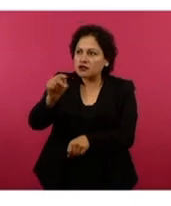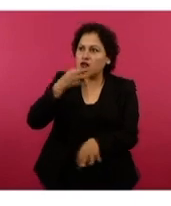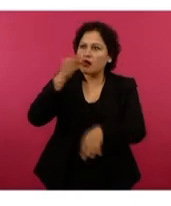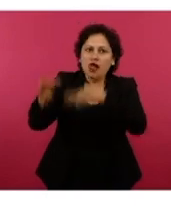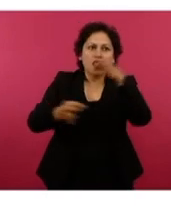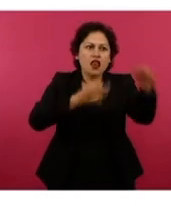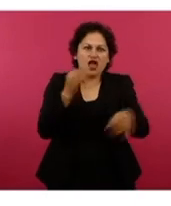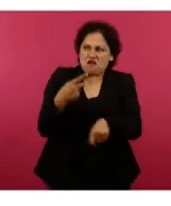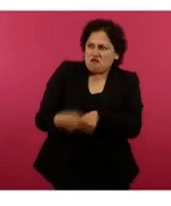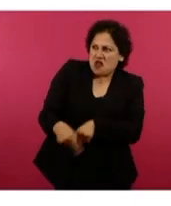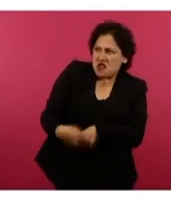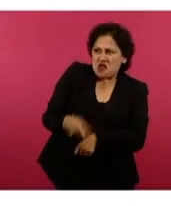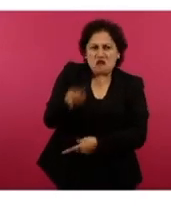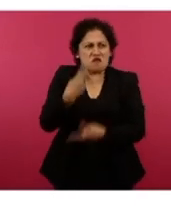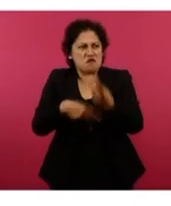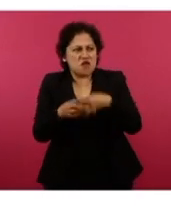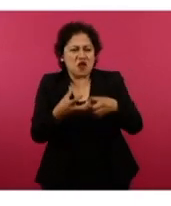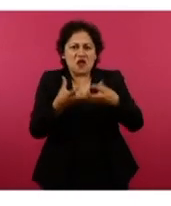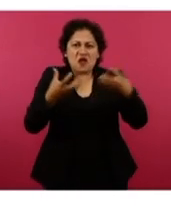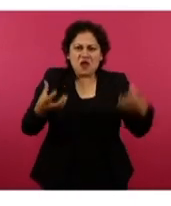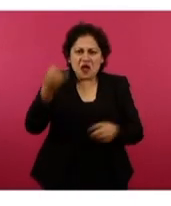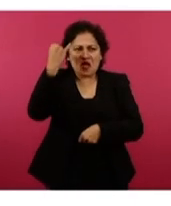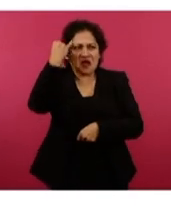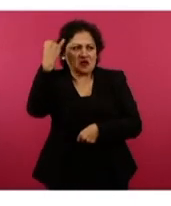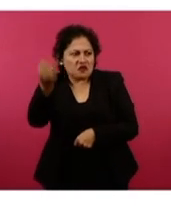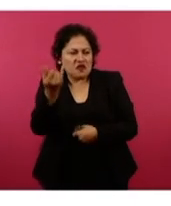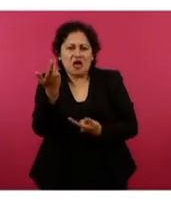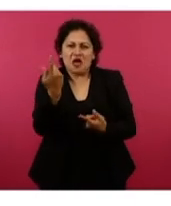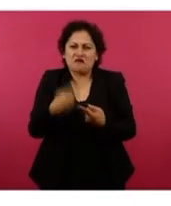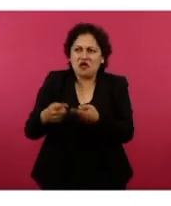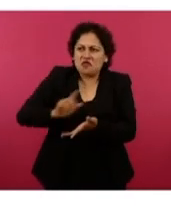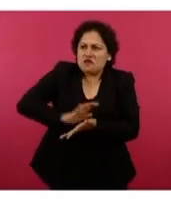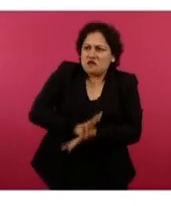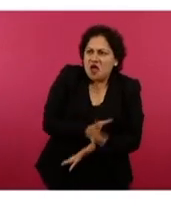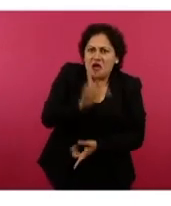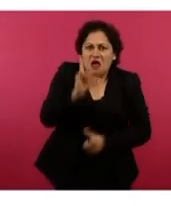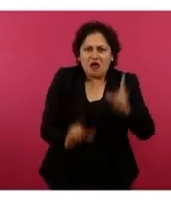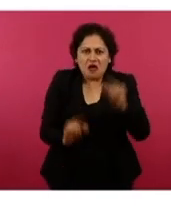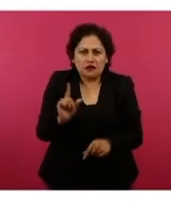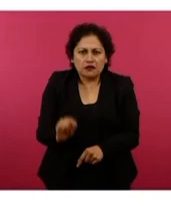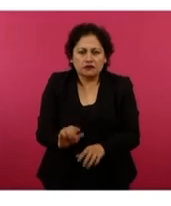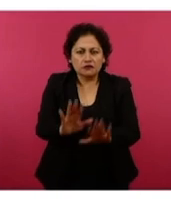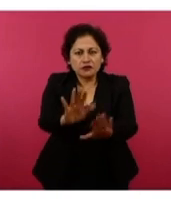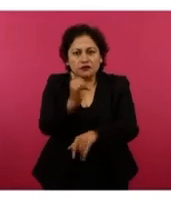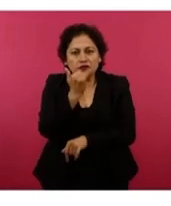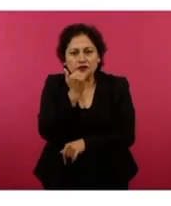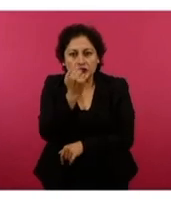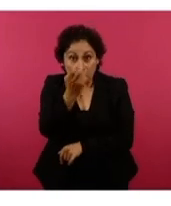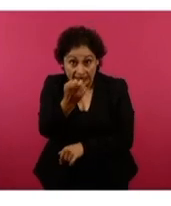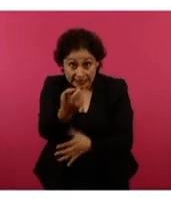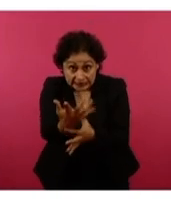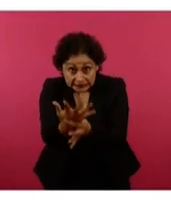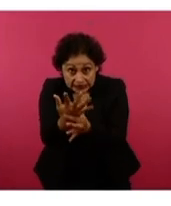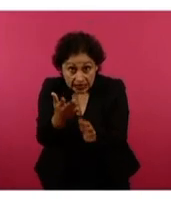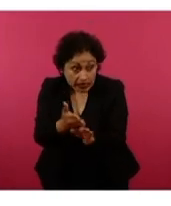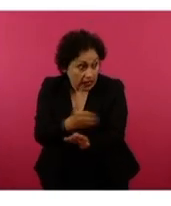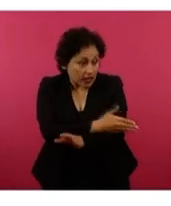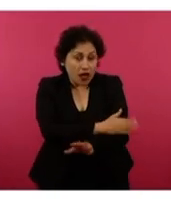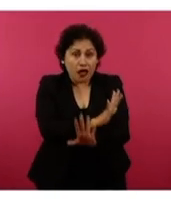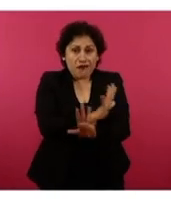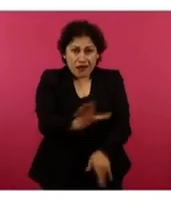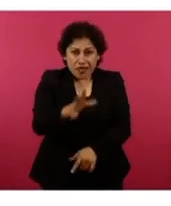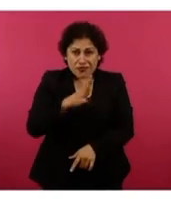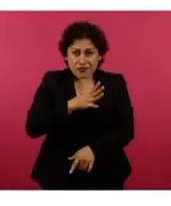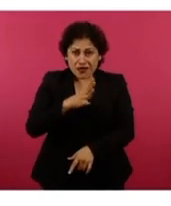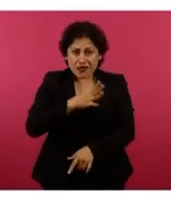acerque y que nos va a dividir, ideologizar, radicalizar y discriminar. Ese mundo ya existe desde que México es México. Y ya